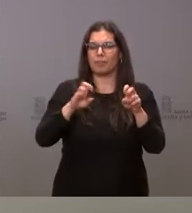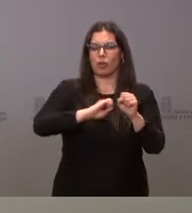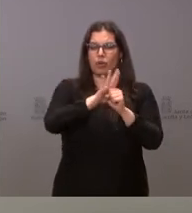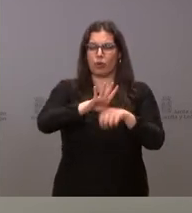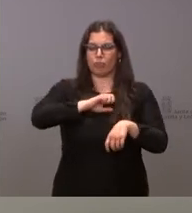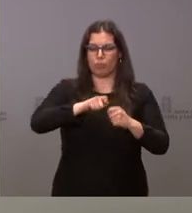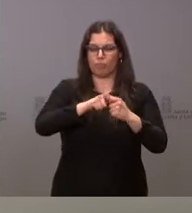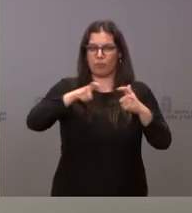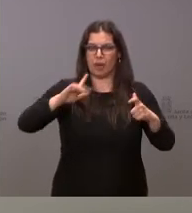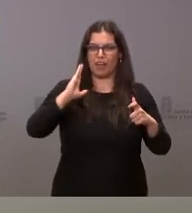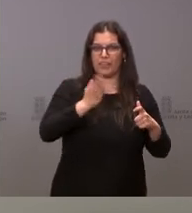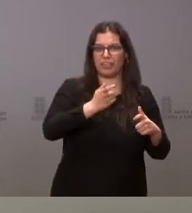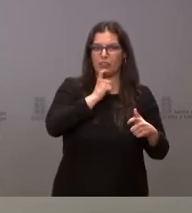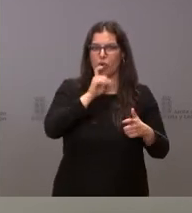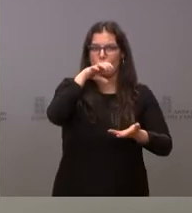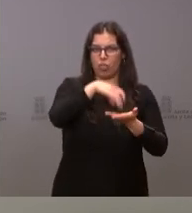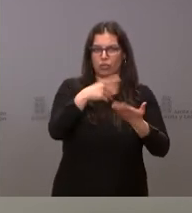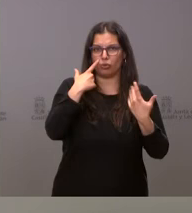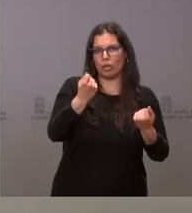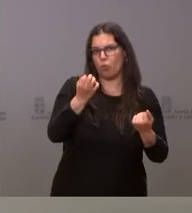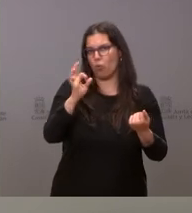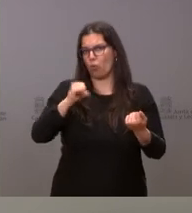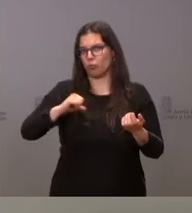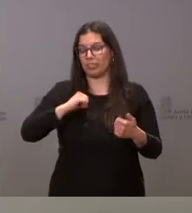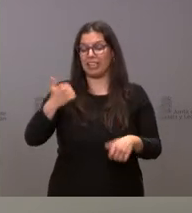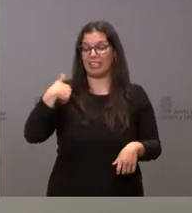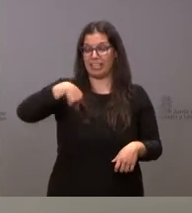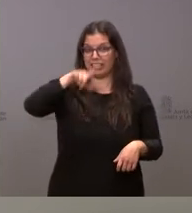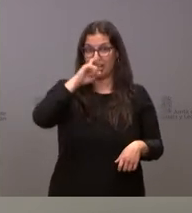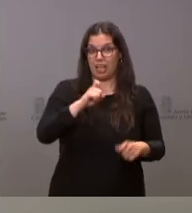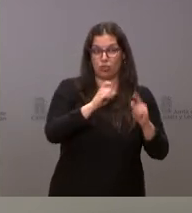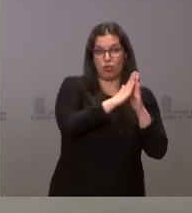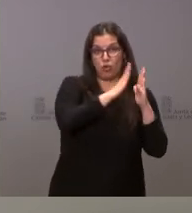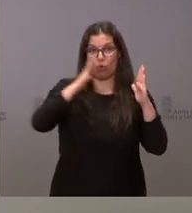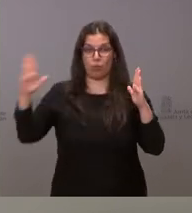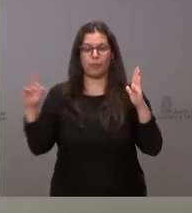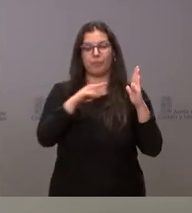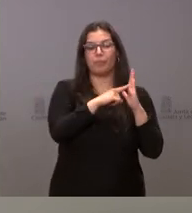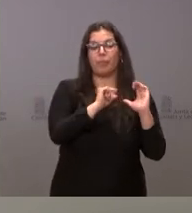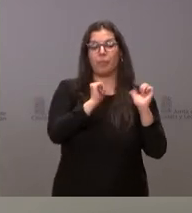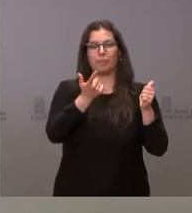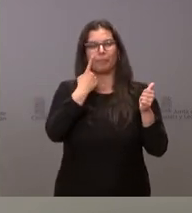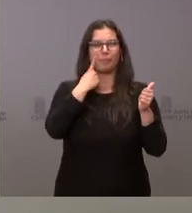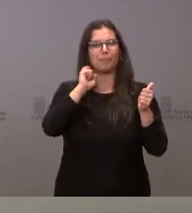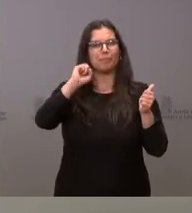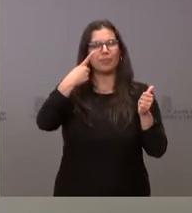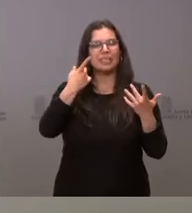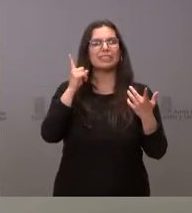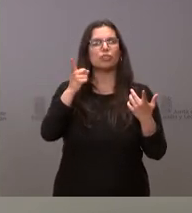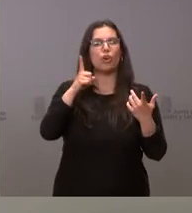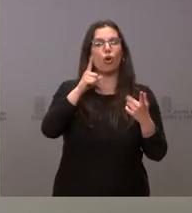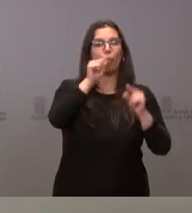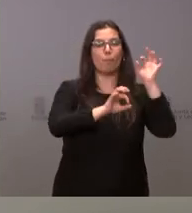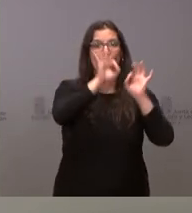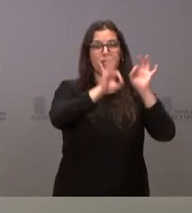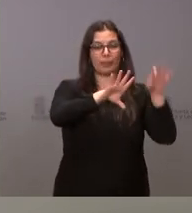que comenzó este año ya veníamos viendo que el principal elemento a seguir, como usted ha apuntado, no sólo la incidencia,